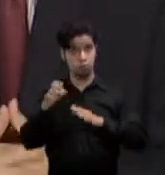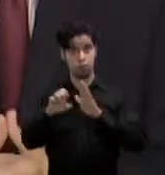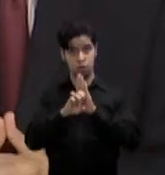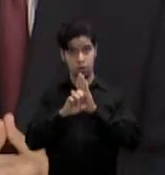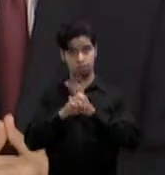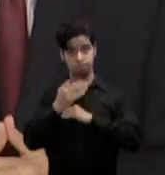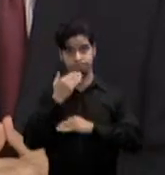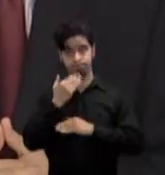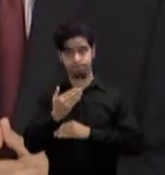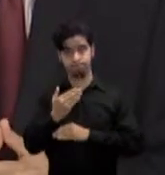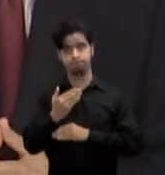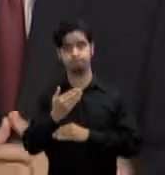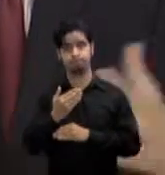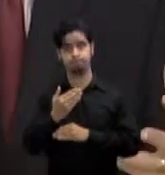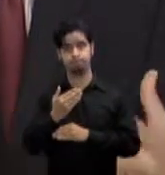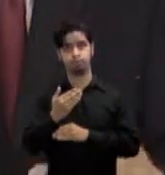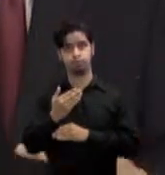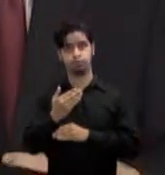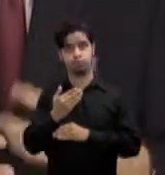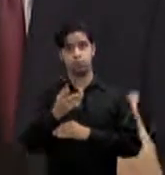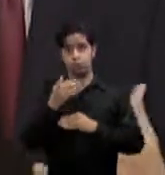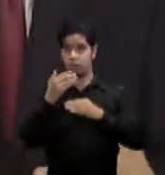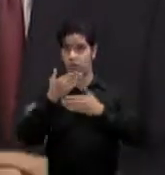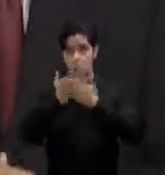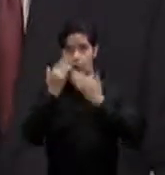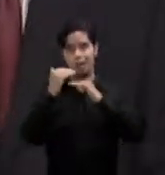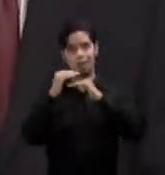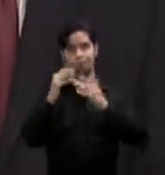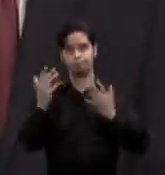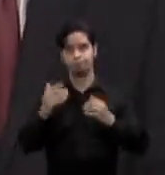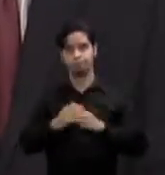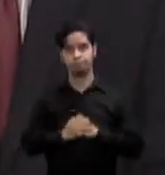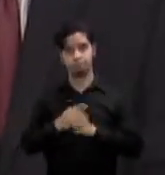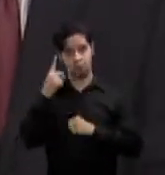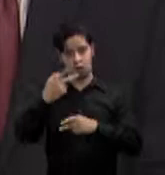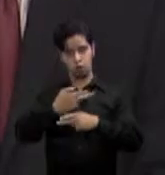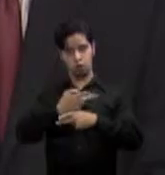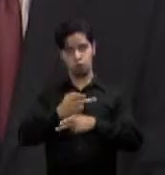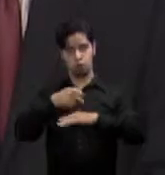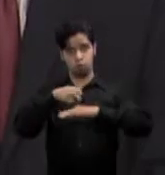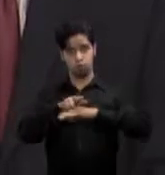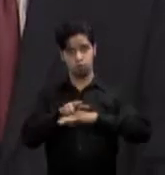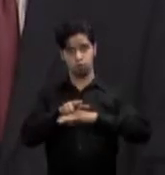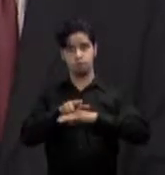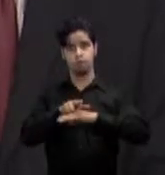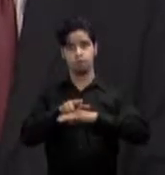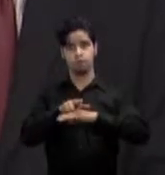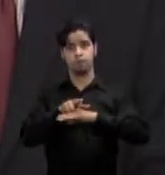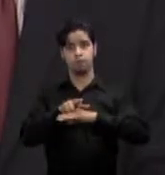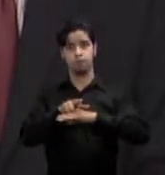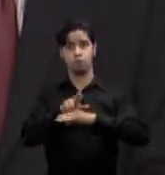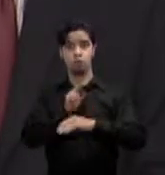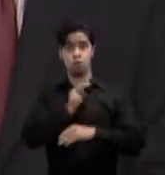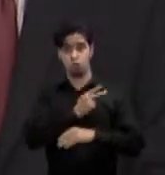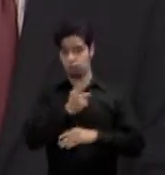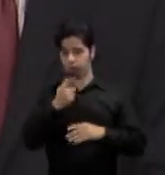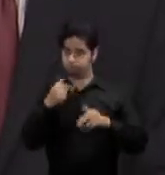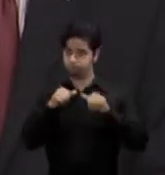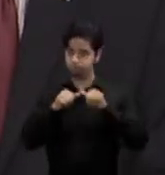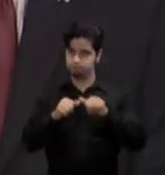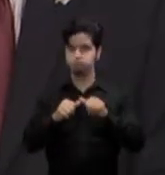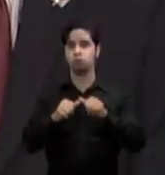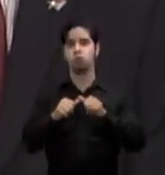lo que los límites no hay límites para los productos puertorriqueños y nosotros vamos a continuar